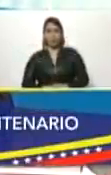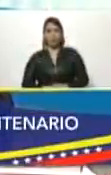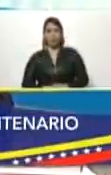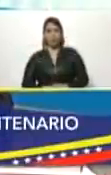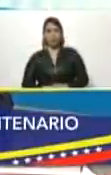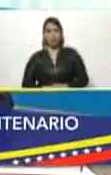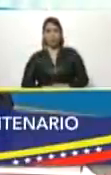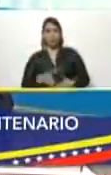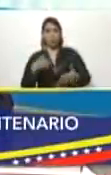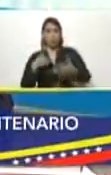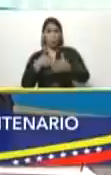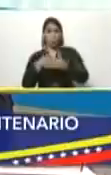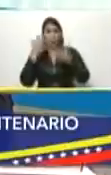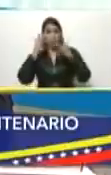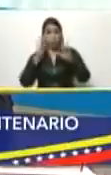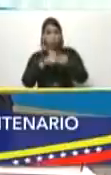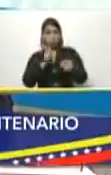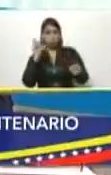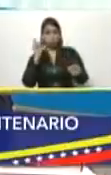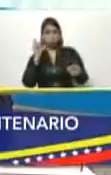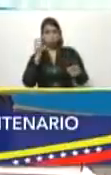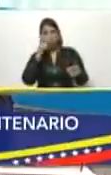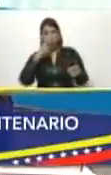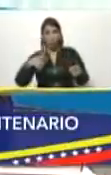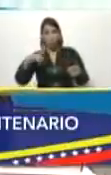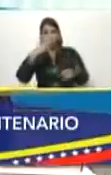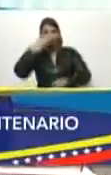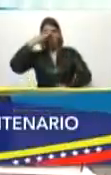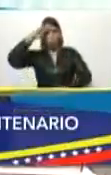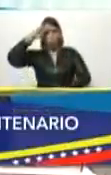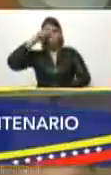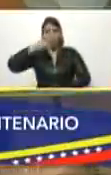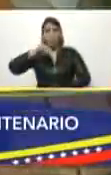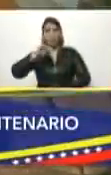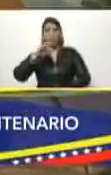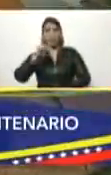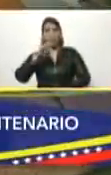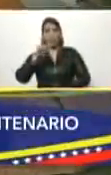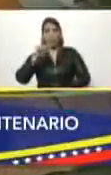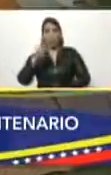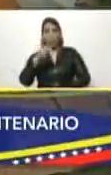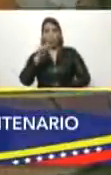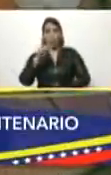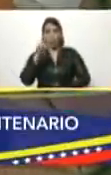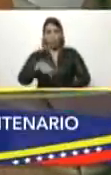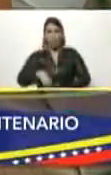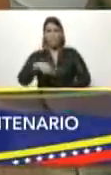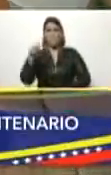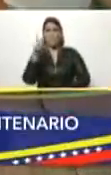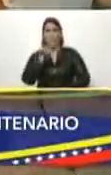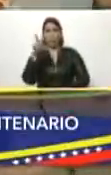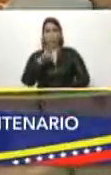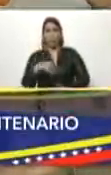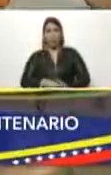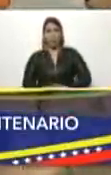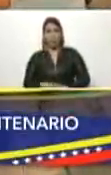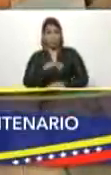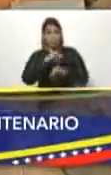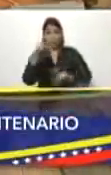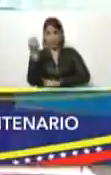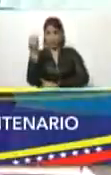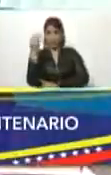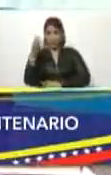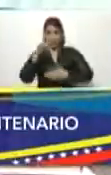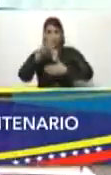contra el intento de excluir a los pueblos de Cuba, Nicaragua y Venezuela. Ya la cumbre de las